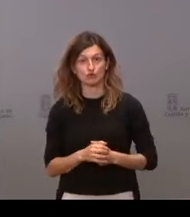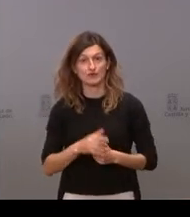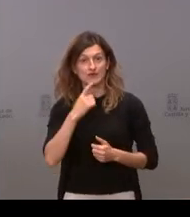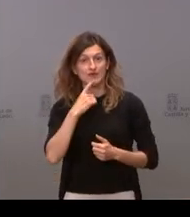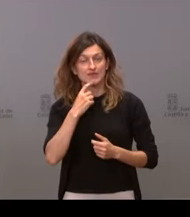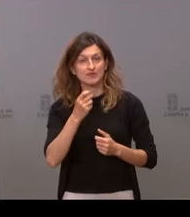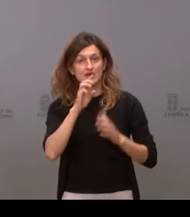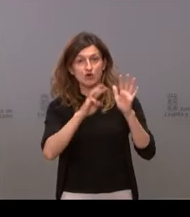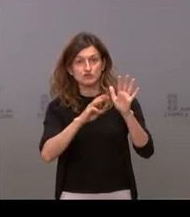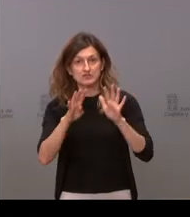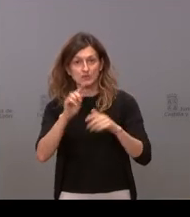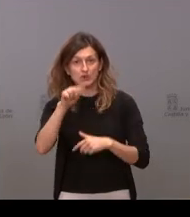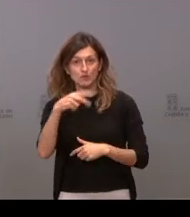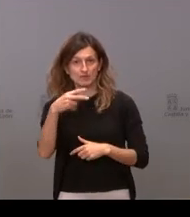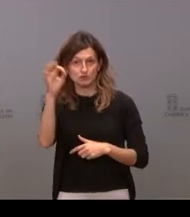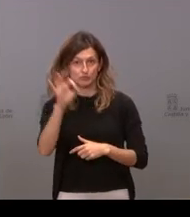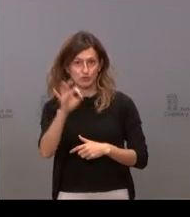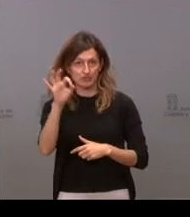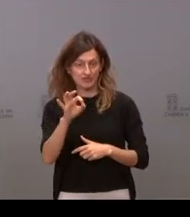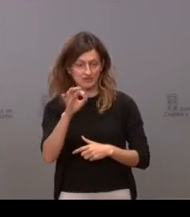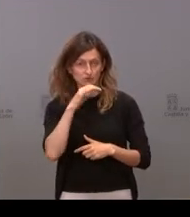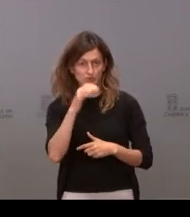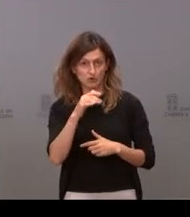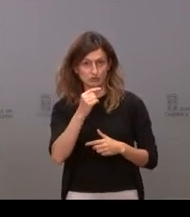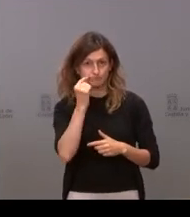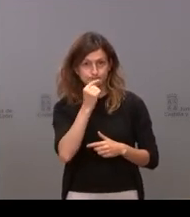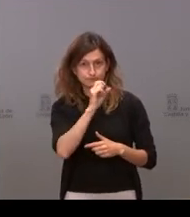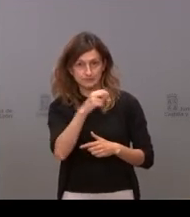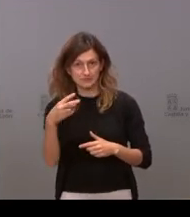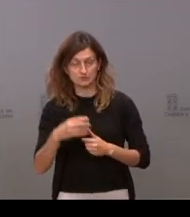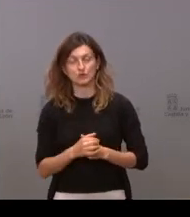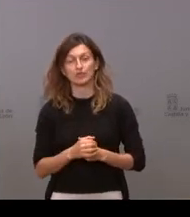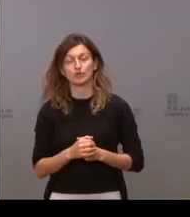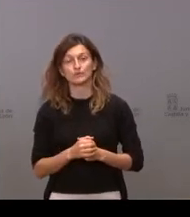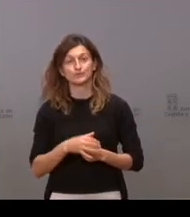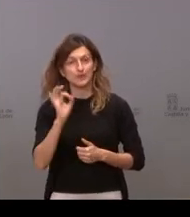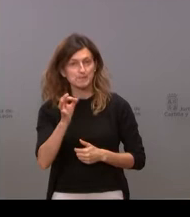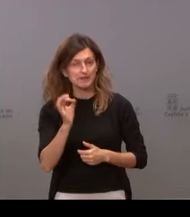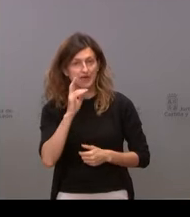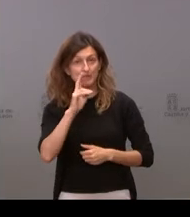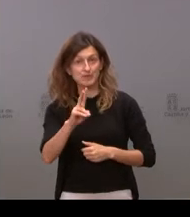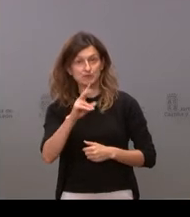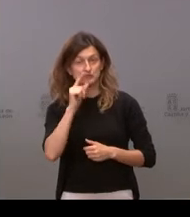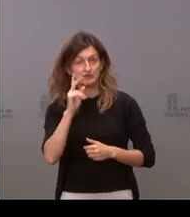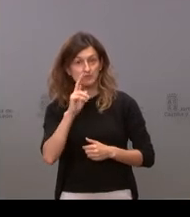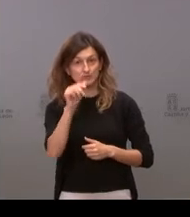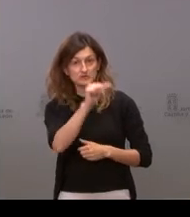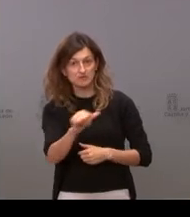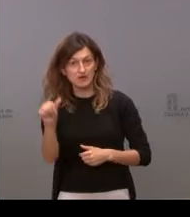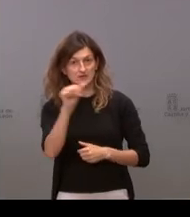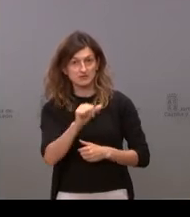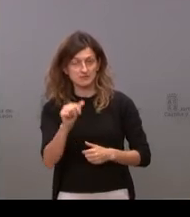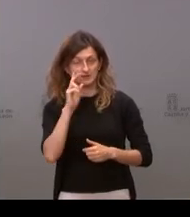cifra de 89,2% de todas las muestras secuenciadas. Si bien es cierto que según avanzan las semanas podemos